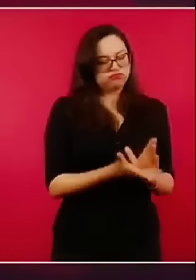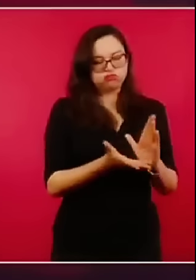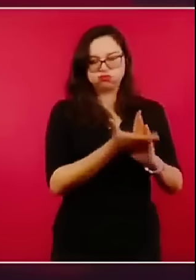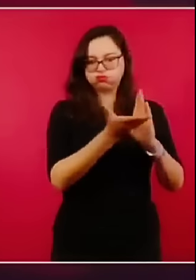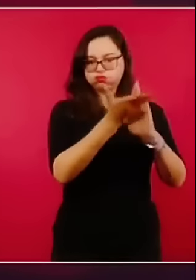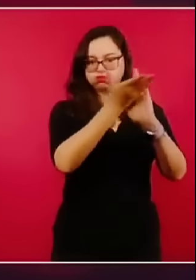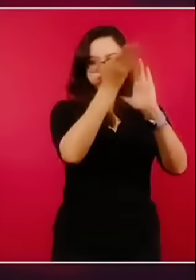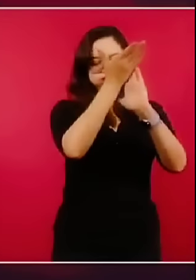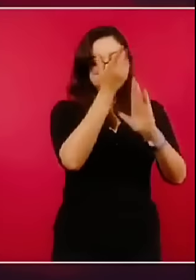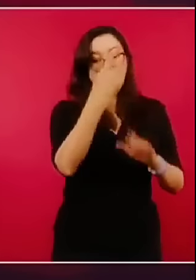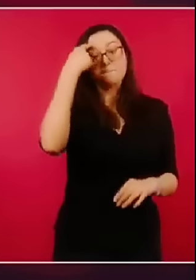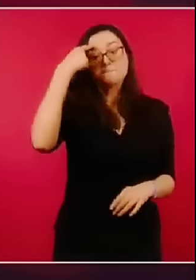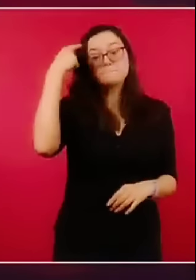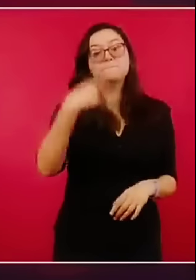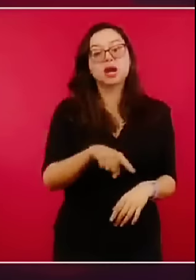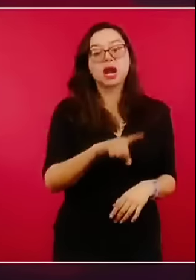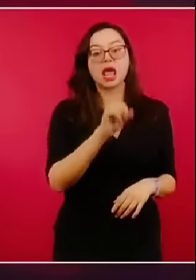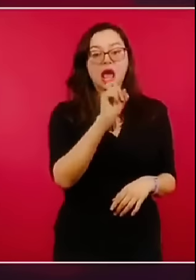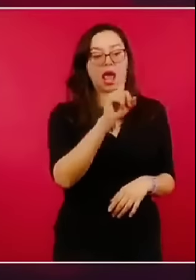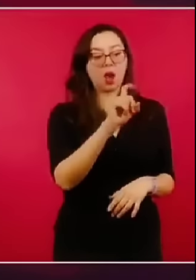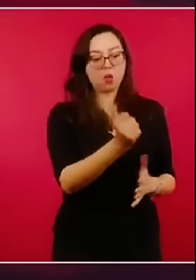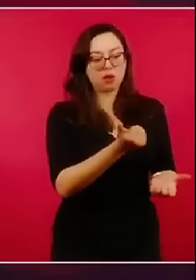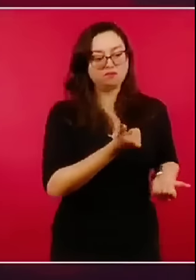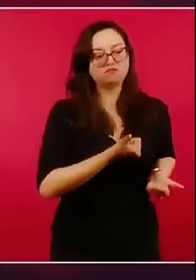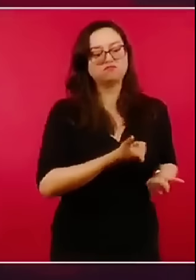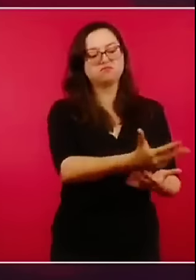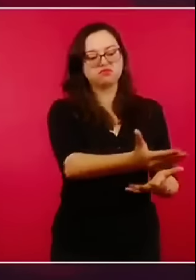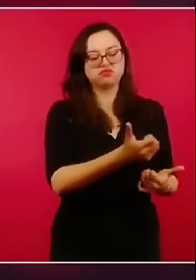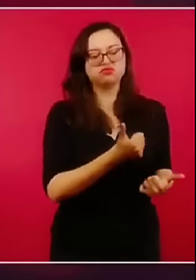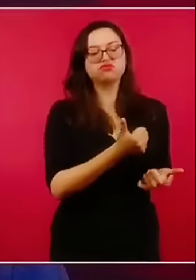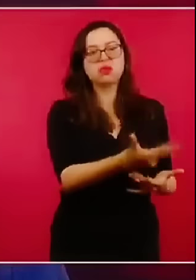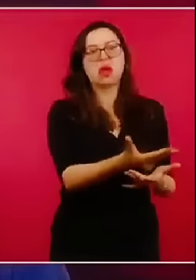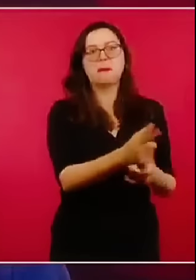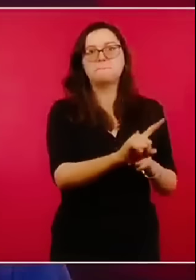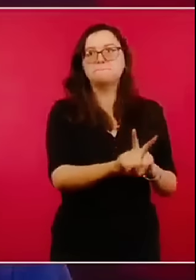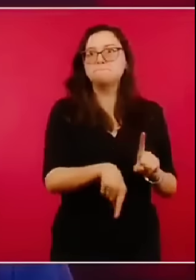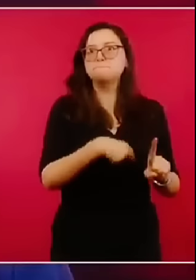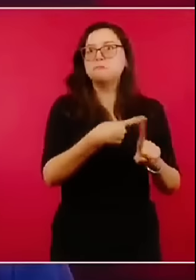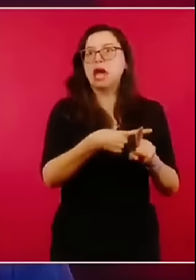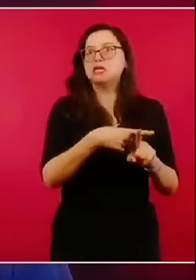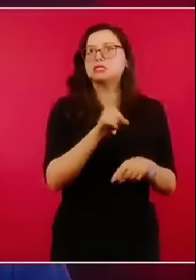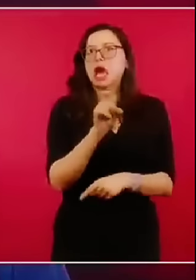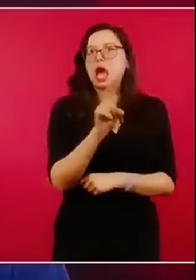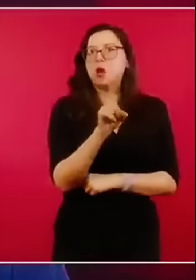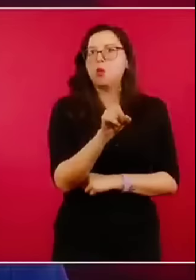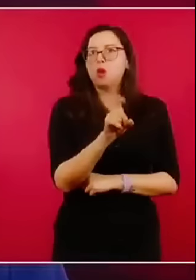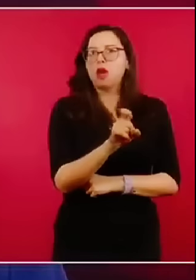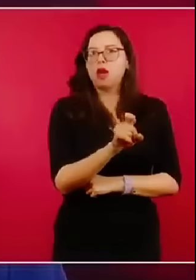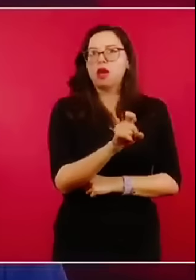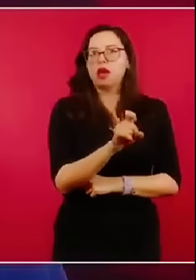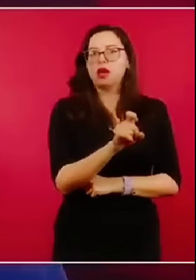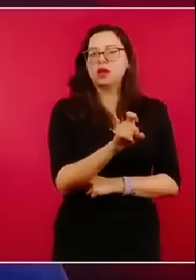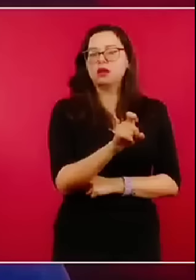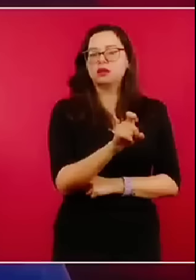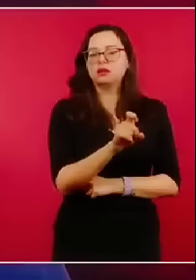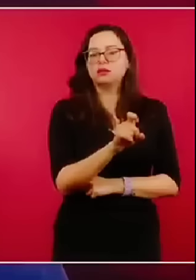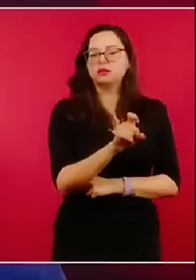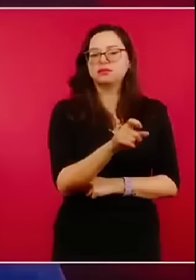un abasto adicional de agua a Monterrey